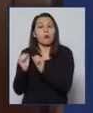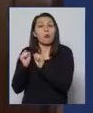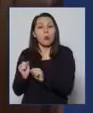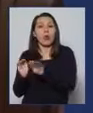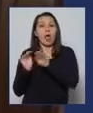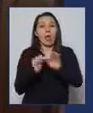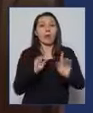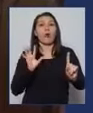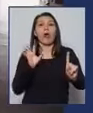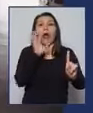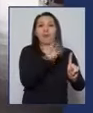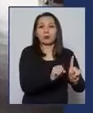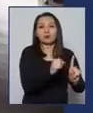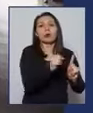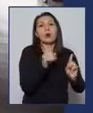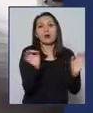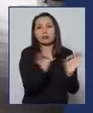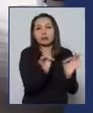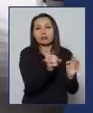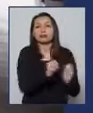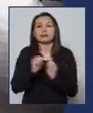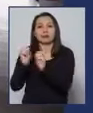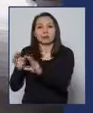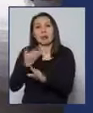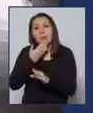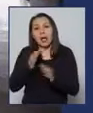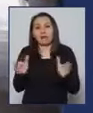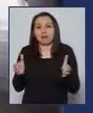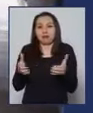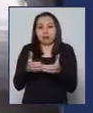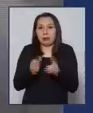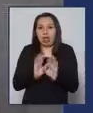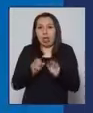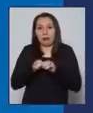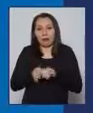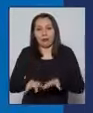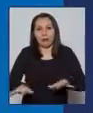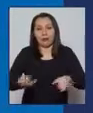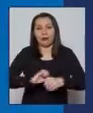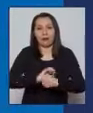con esta gran, gran tarea que es la contención del coronavirus.